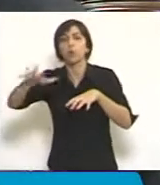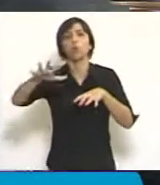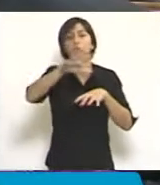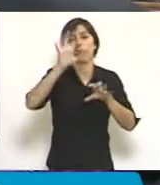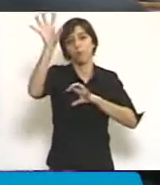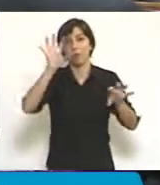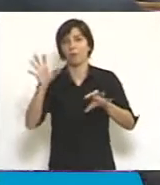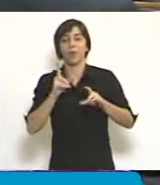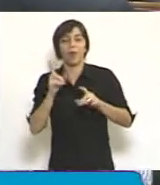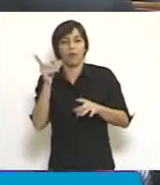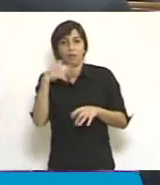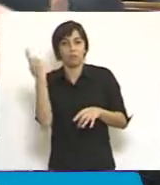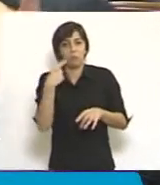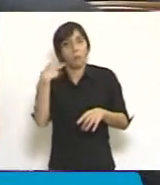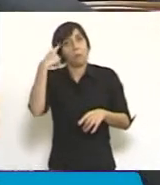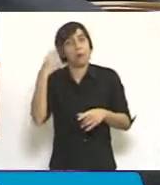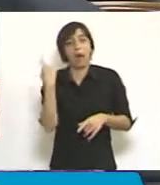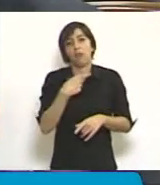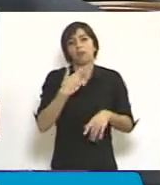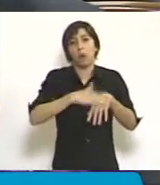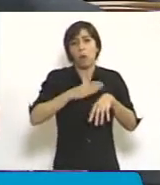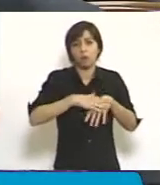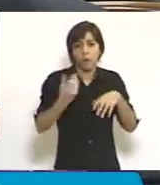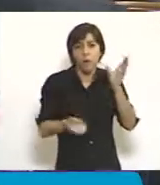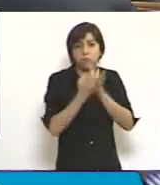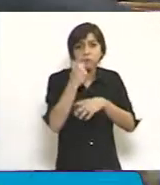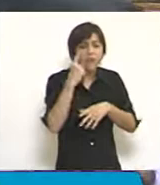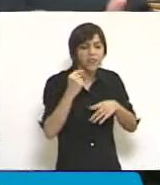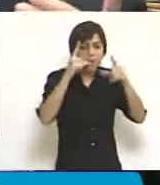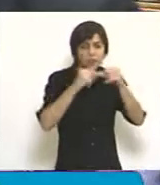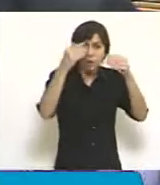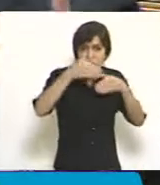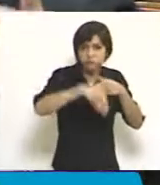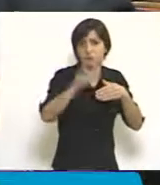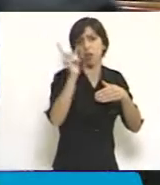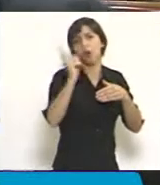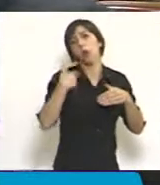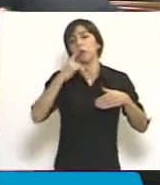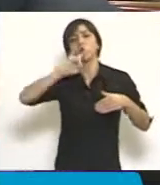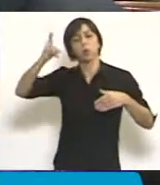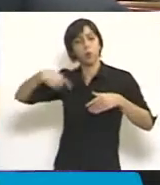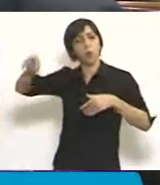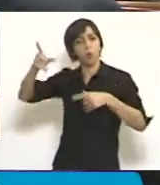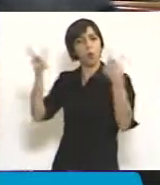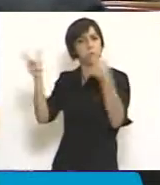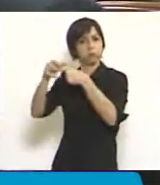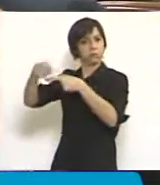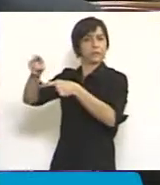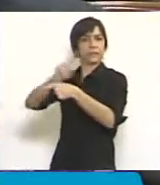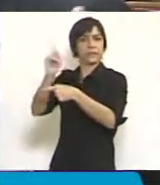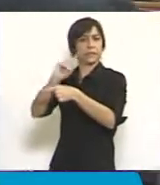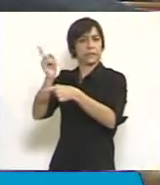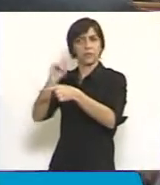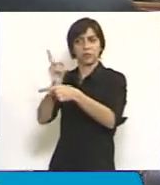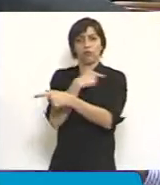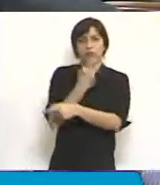Lo que no podemos es renunciar a fijar una fecha. ¿Qué nos garantiza a nosotros que va a haber una fecha y que esa fecha no va